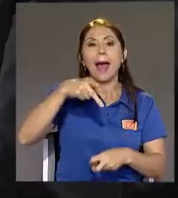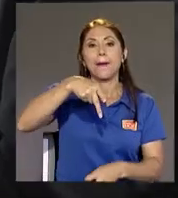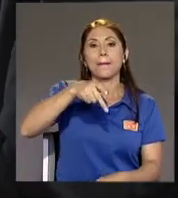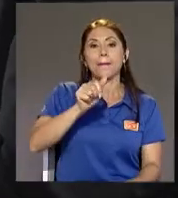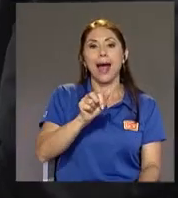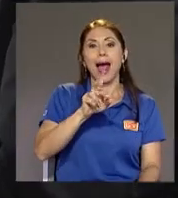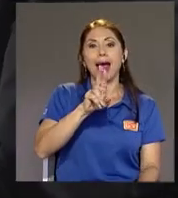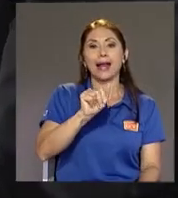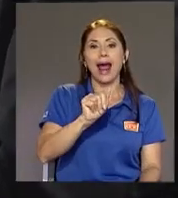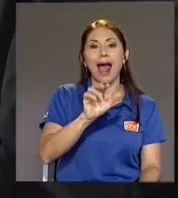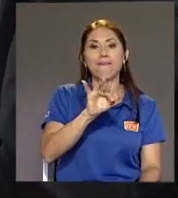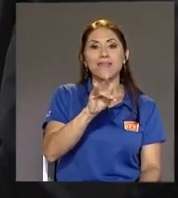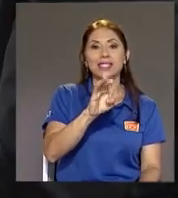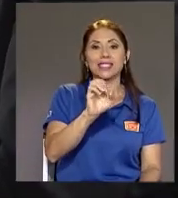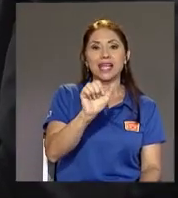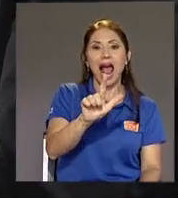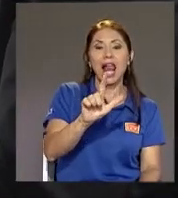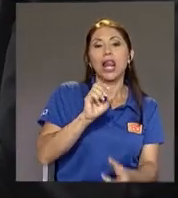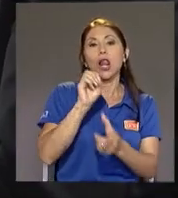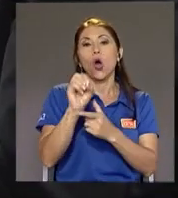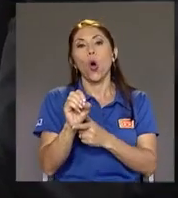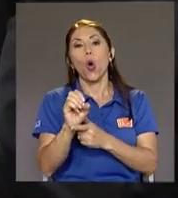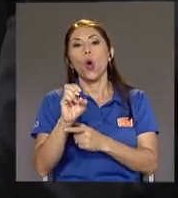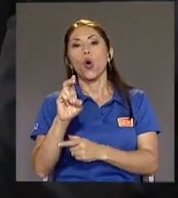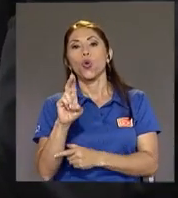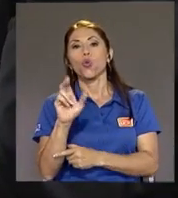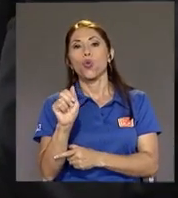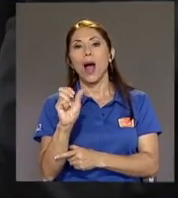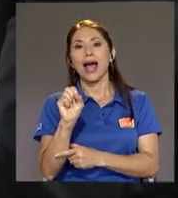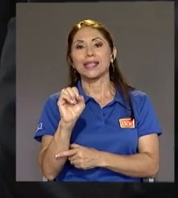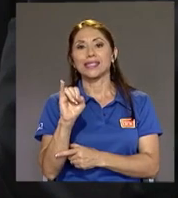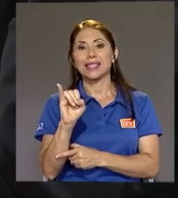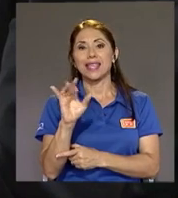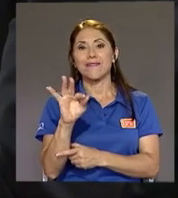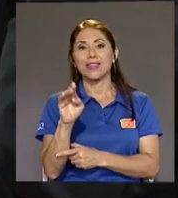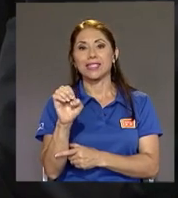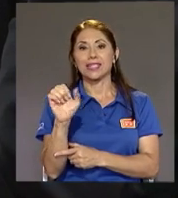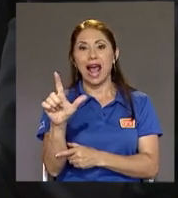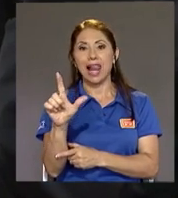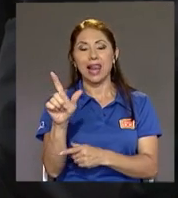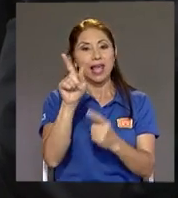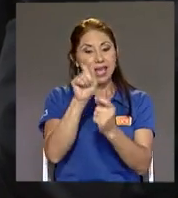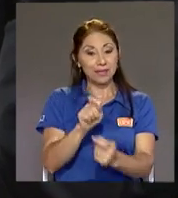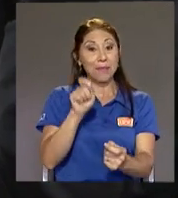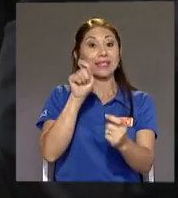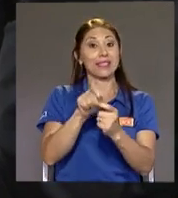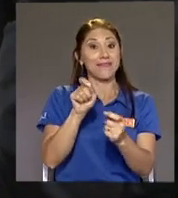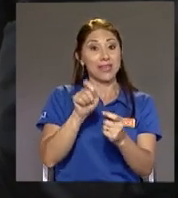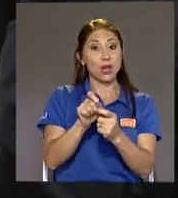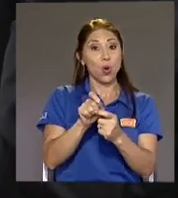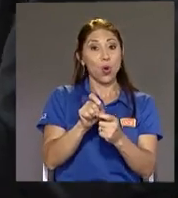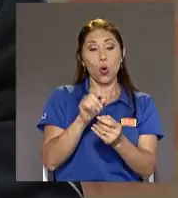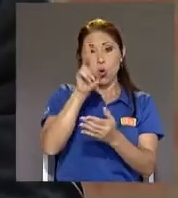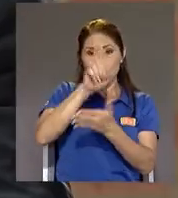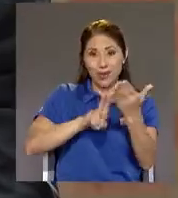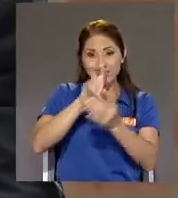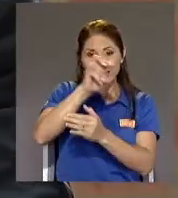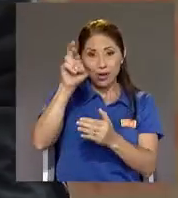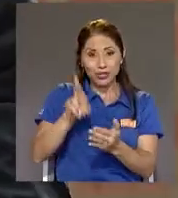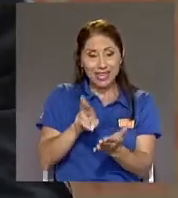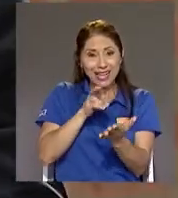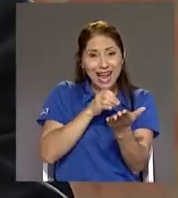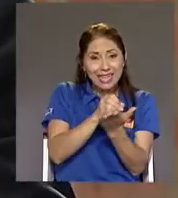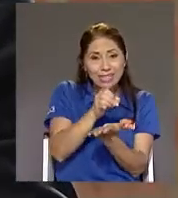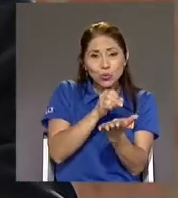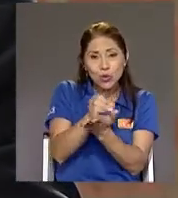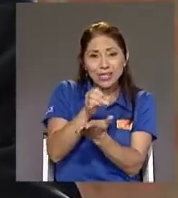Y en específico Las estimaciones que hizo el estudio De la Universidad de Costa Rica Y aquí si me